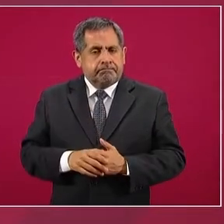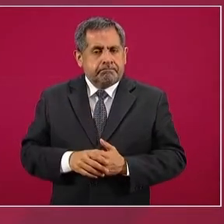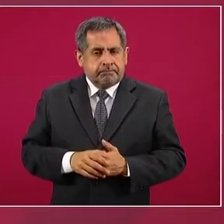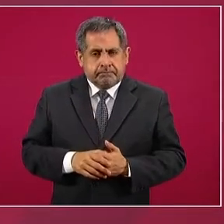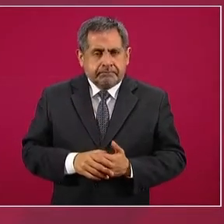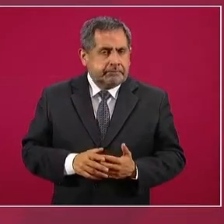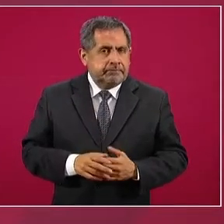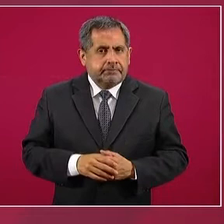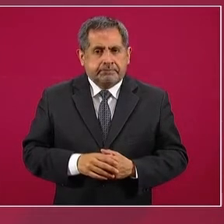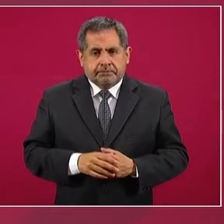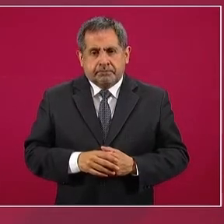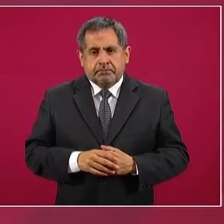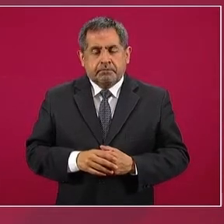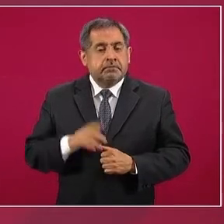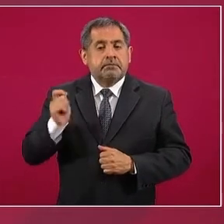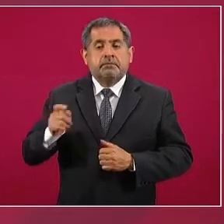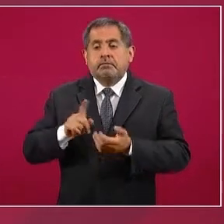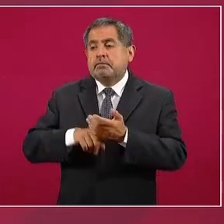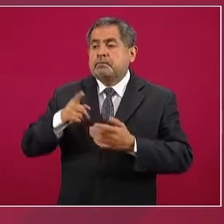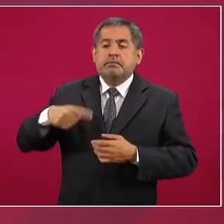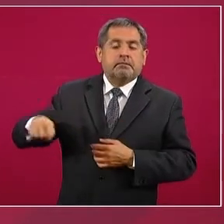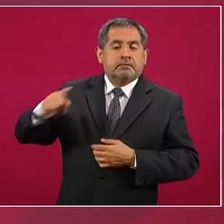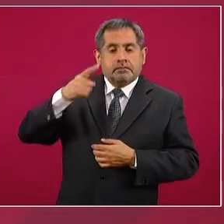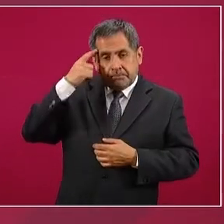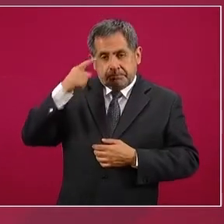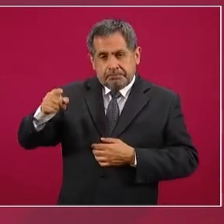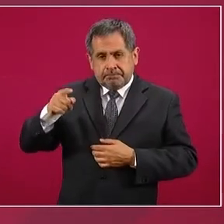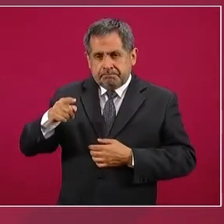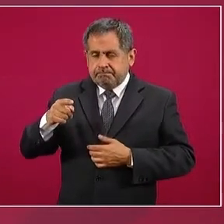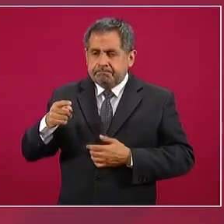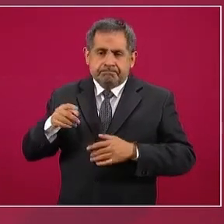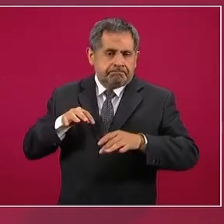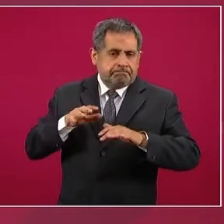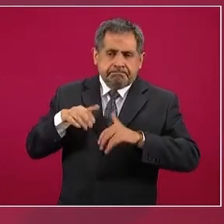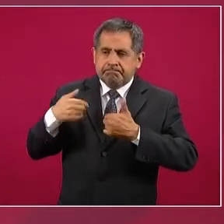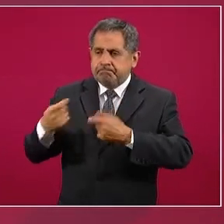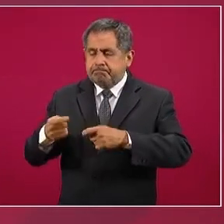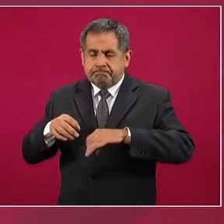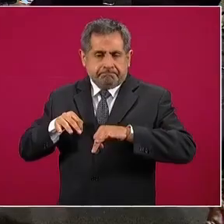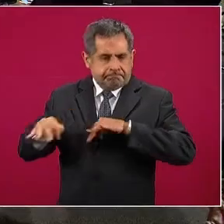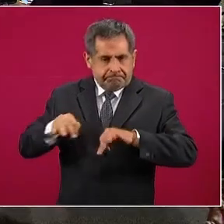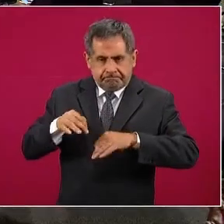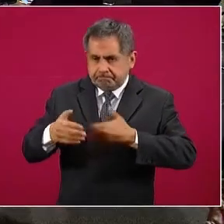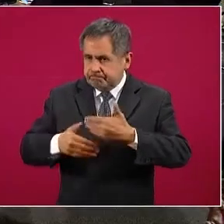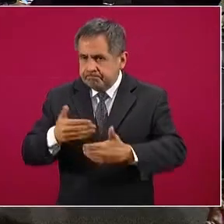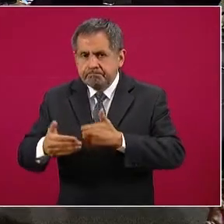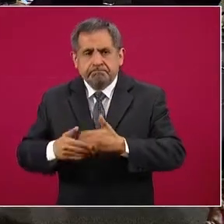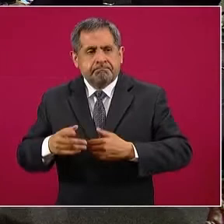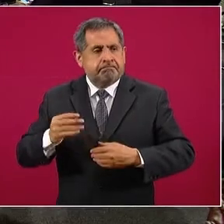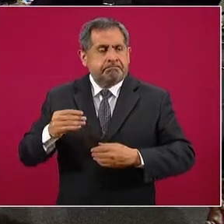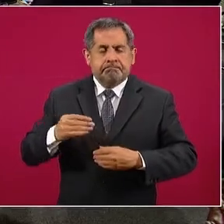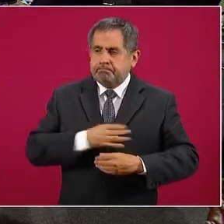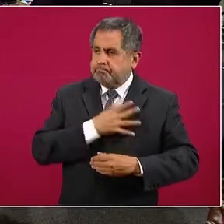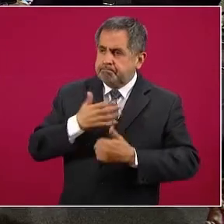lo que tiene que ver con actividades productivas, lo que tiene que ver con el bienestar